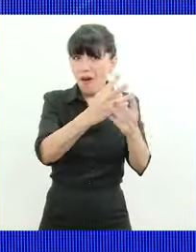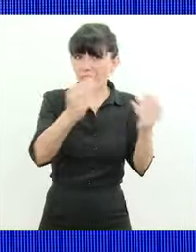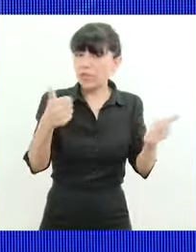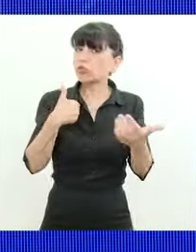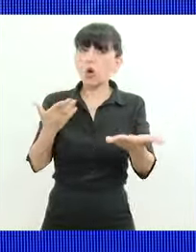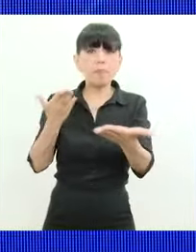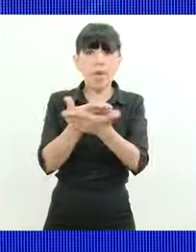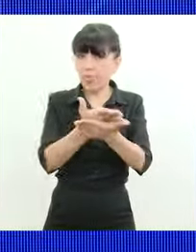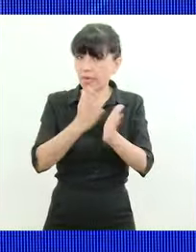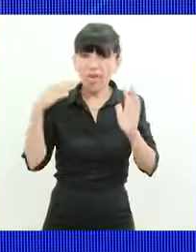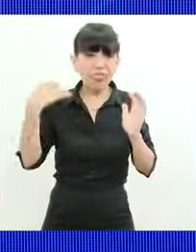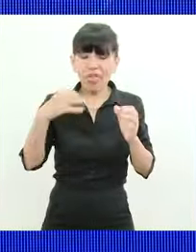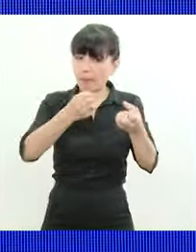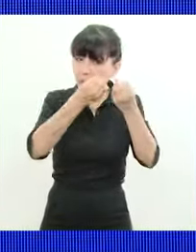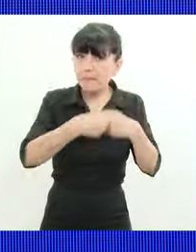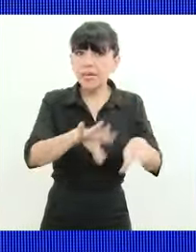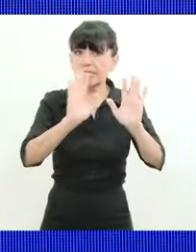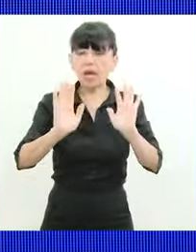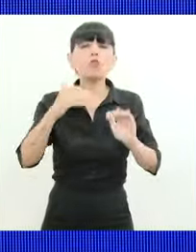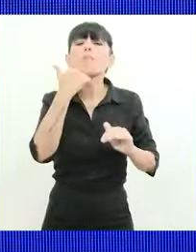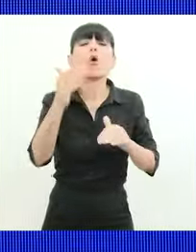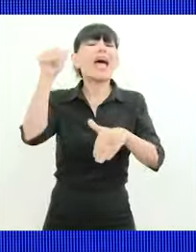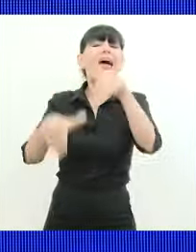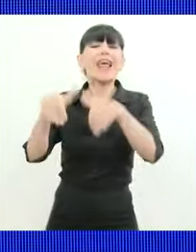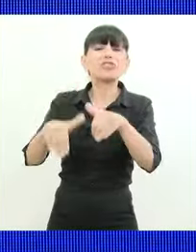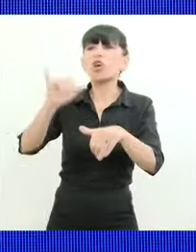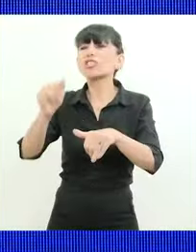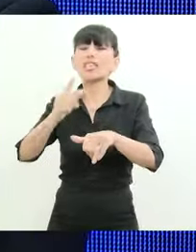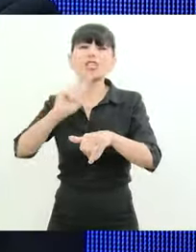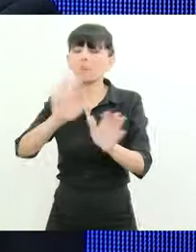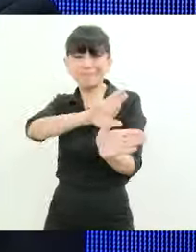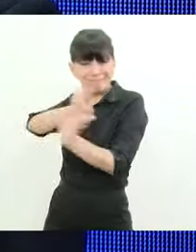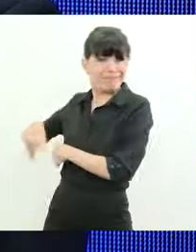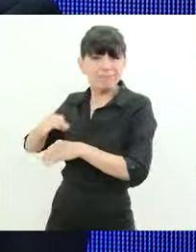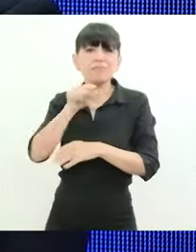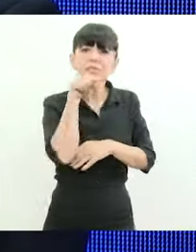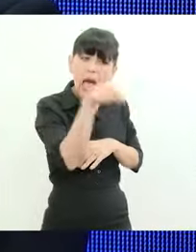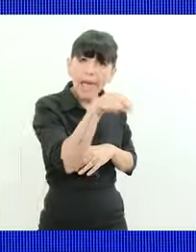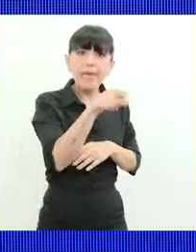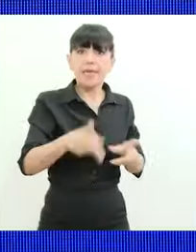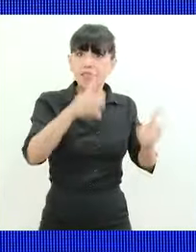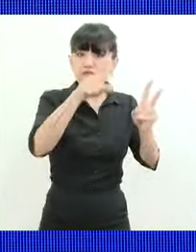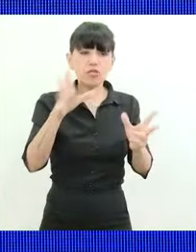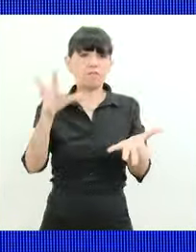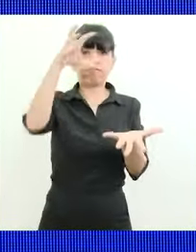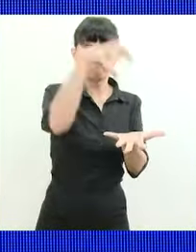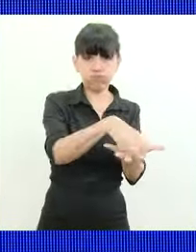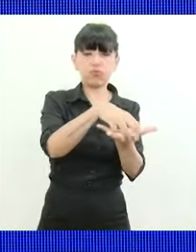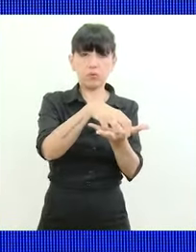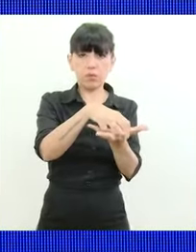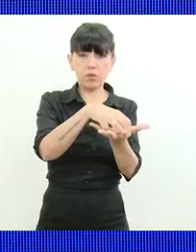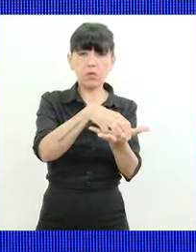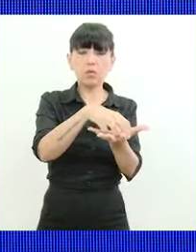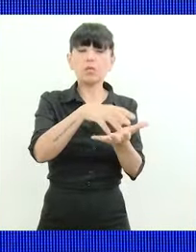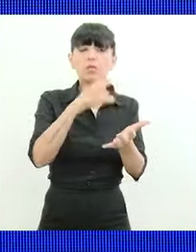para que la empiecen más allá de la elección el 10 de diciembre se instala ahí la agencia federal de investigaciones tres